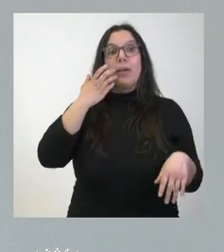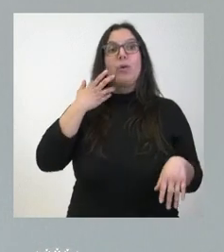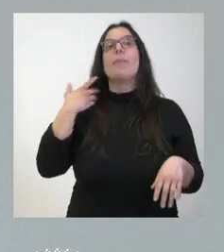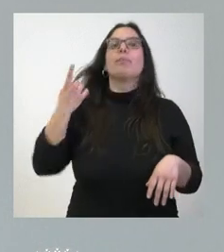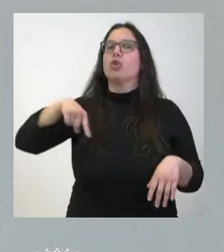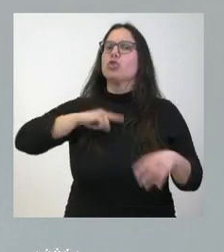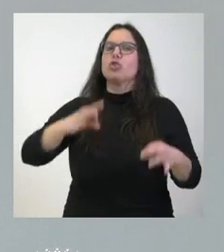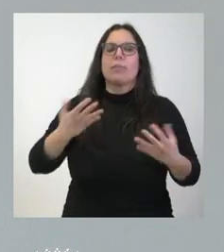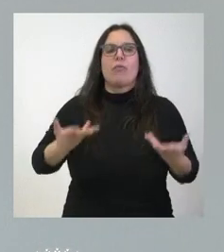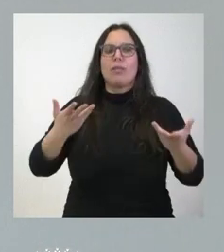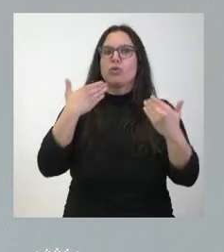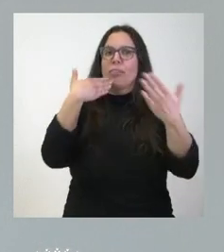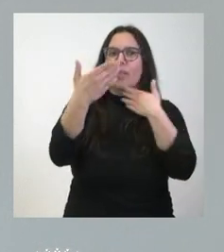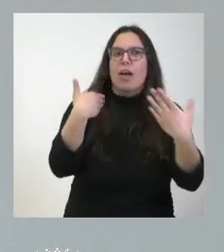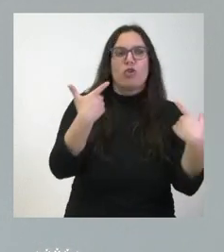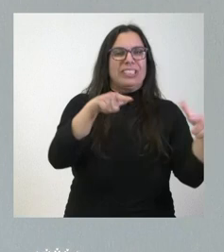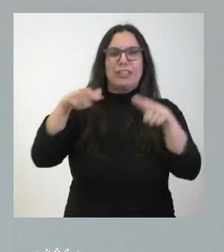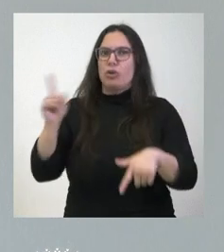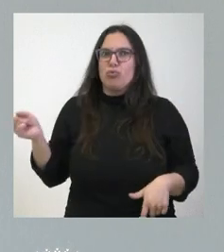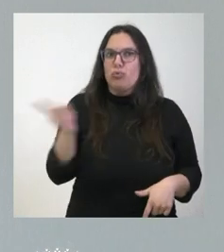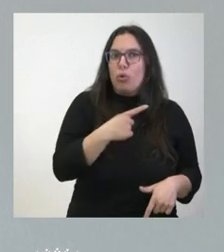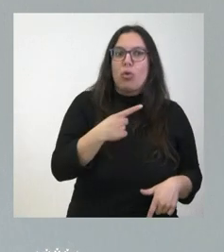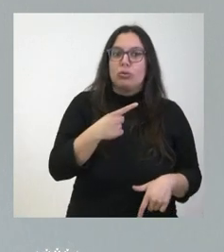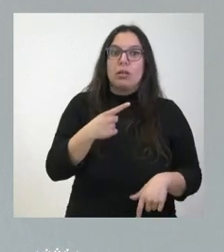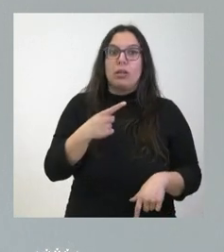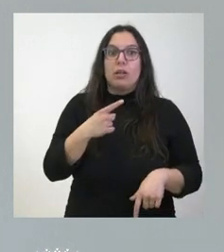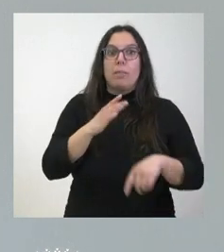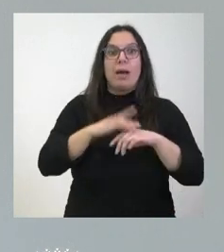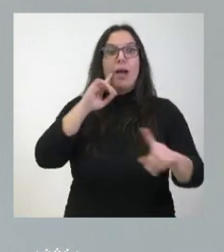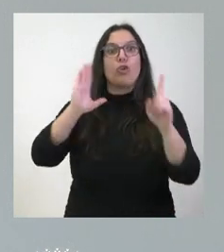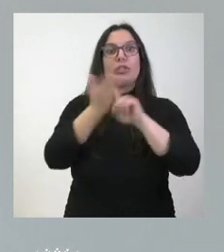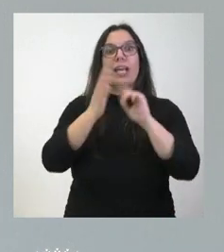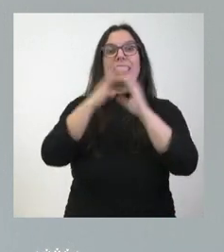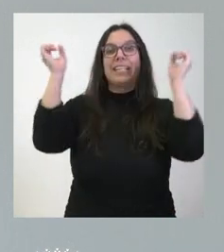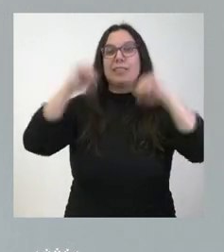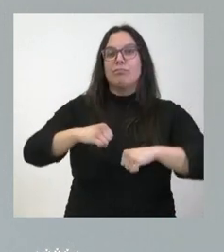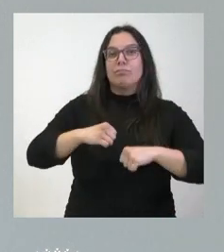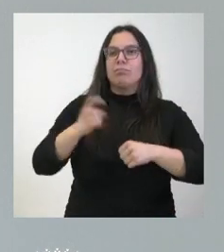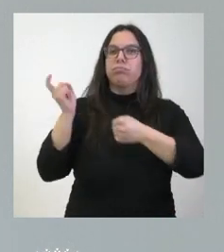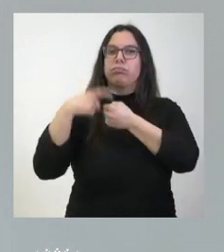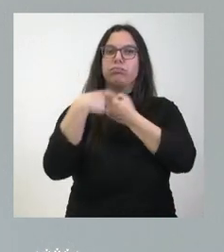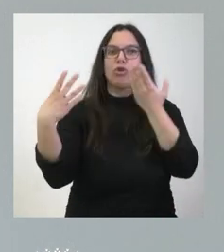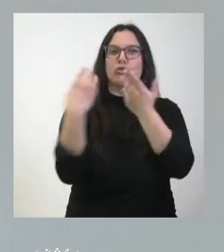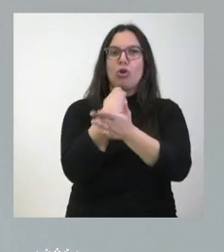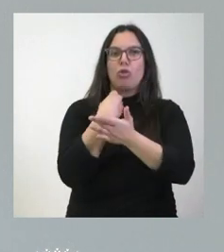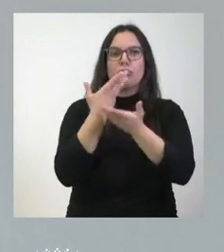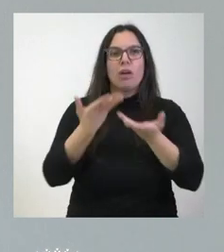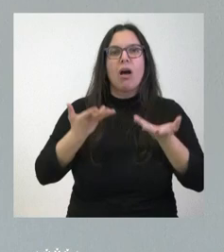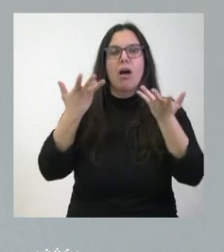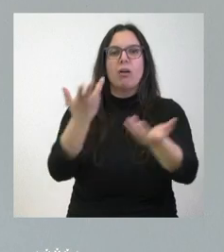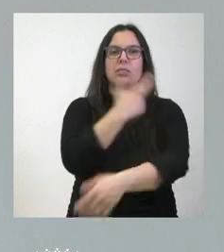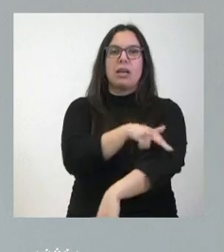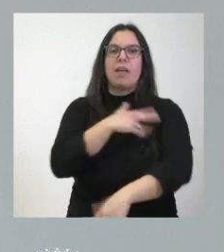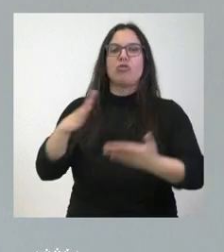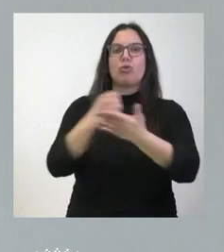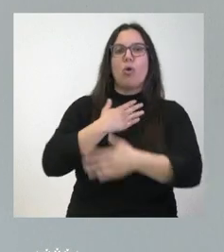permanente, lo es con todos los sectores y lo es para alcanzar un gran pacto para la sanidad en Castilla y León, que todos se puedan sentir a gusto y todos podamos participar.